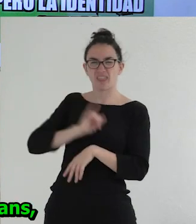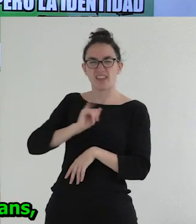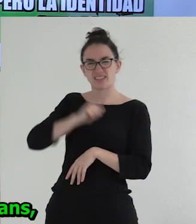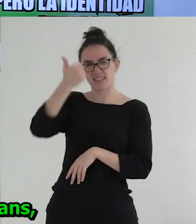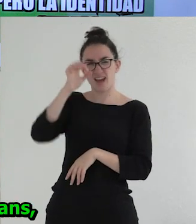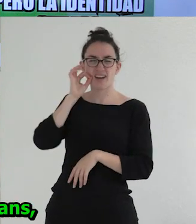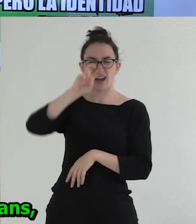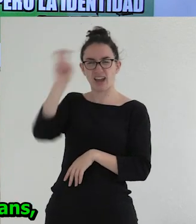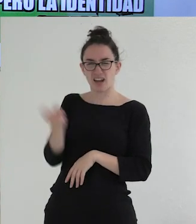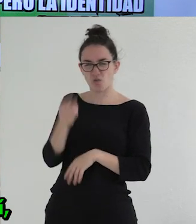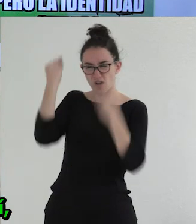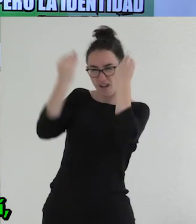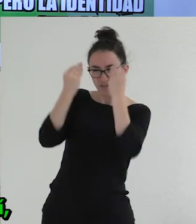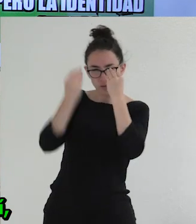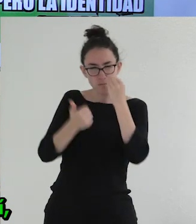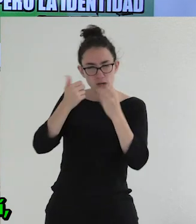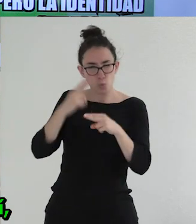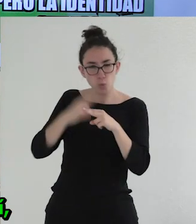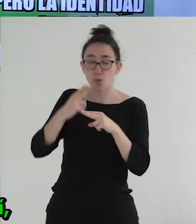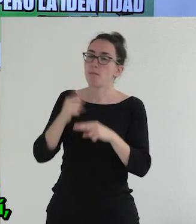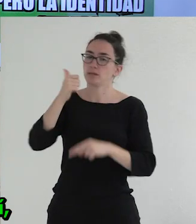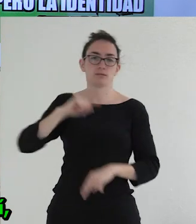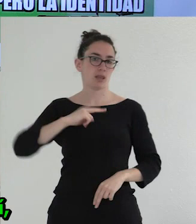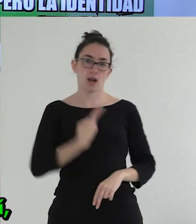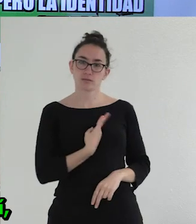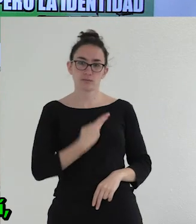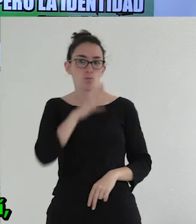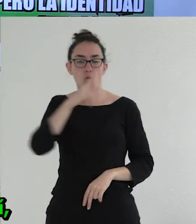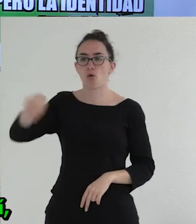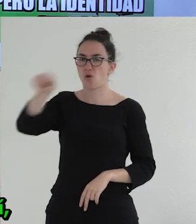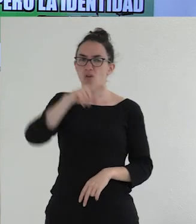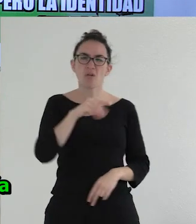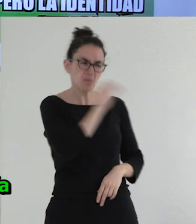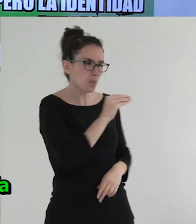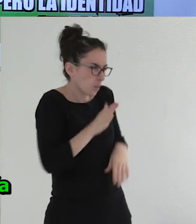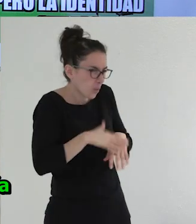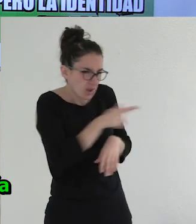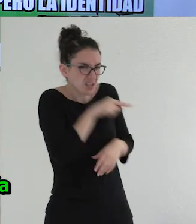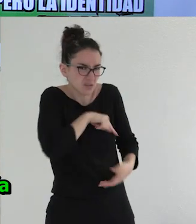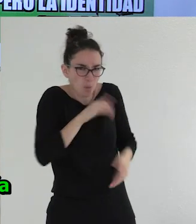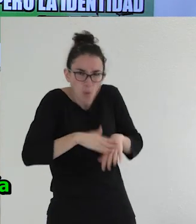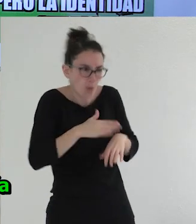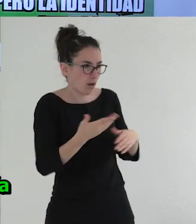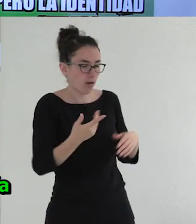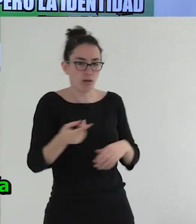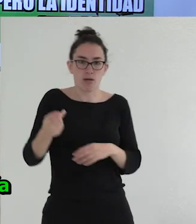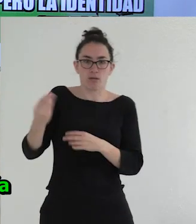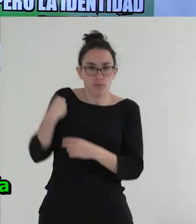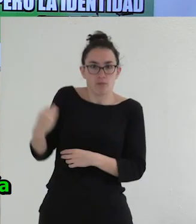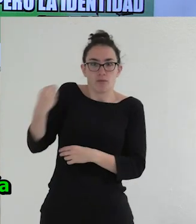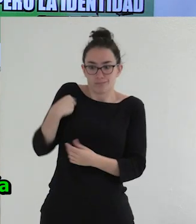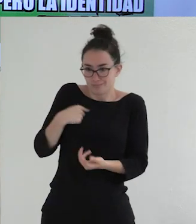probablemente somos las personas trans, a las cuales se nos interpela mucho sobre por qué nos identificamos así, siendo una pregunta que la mayoría de la gente